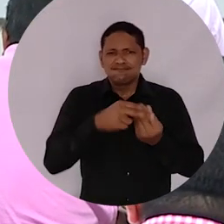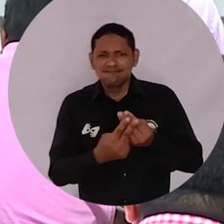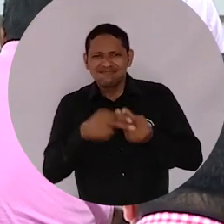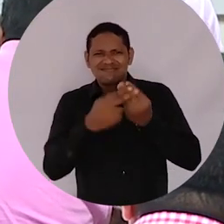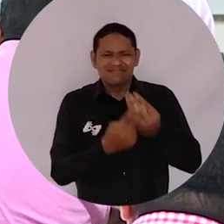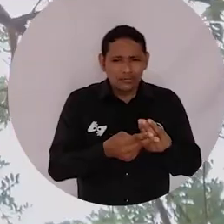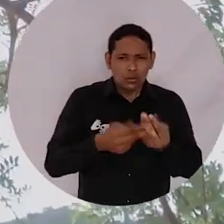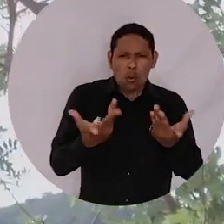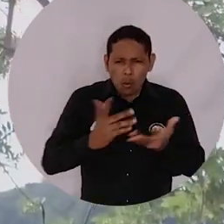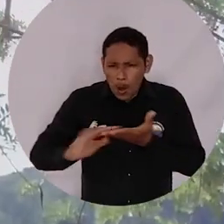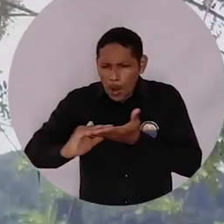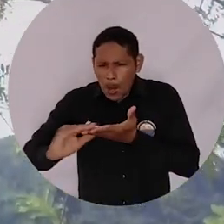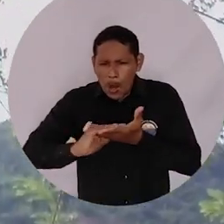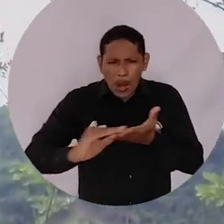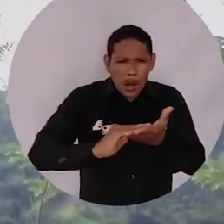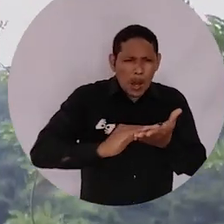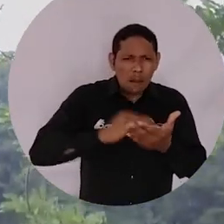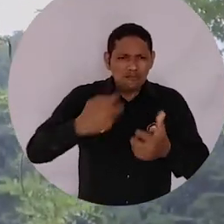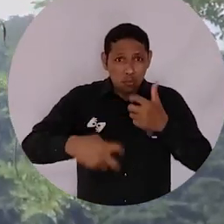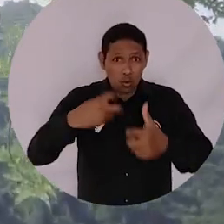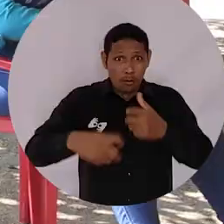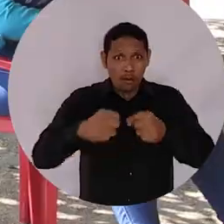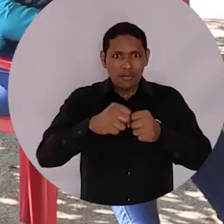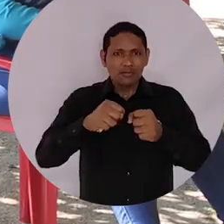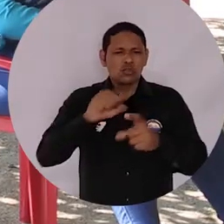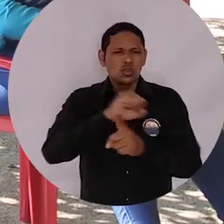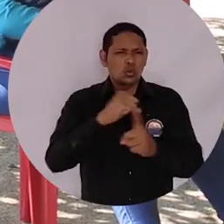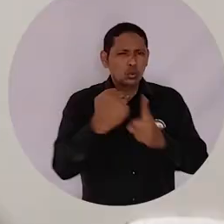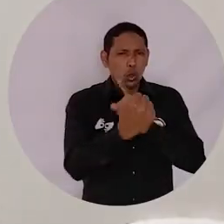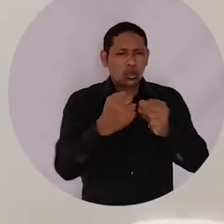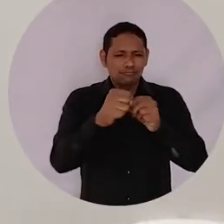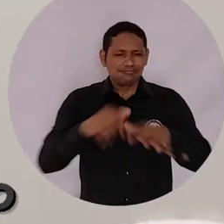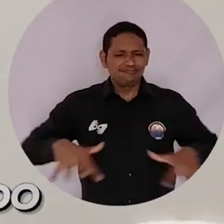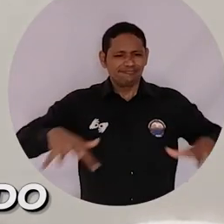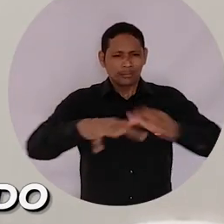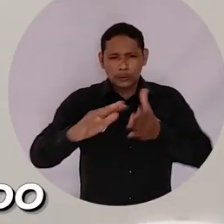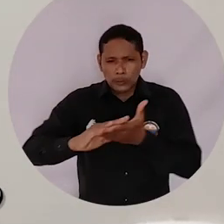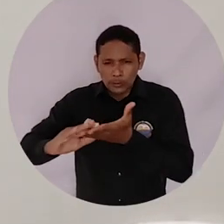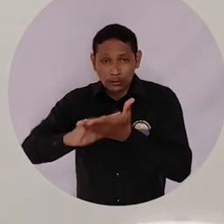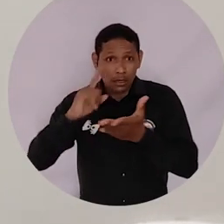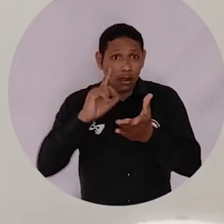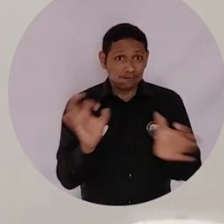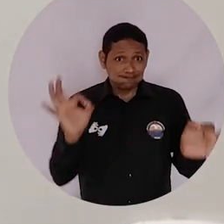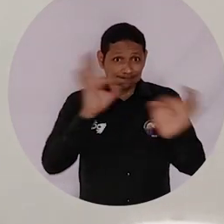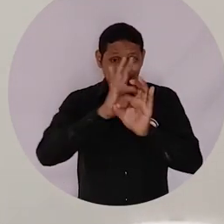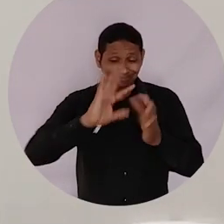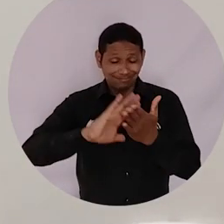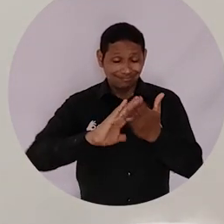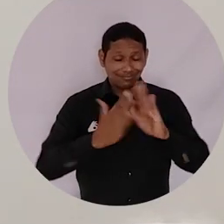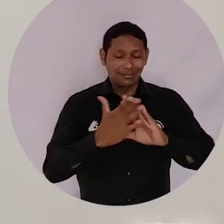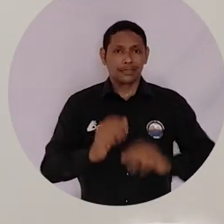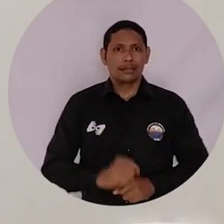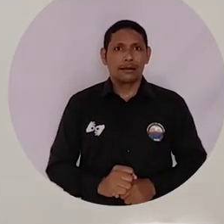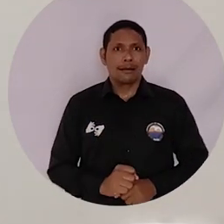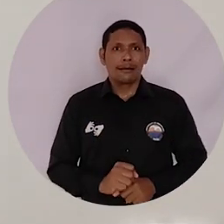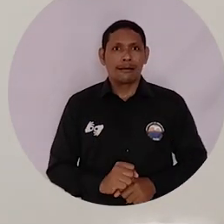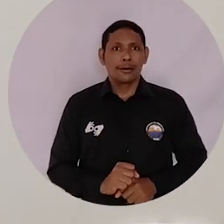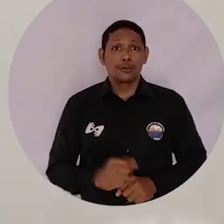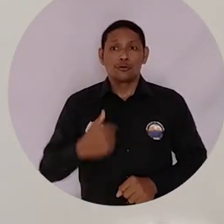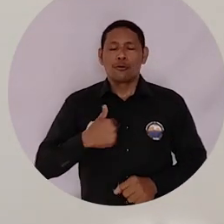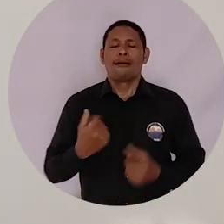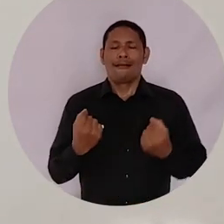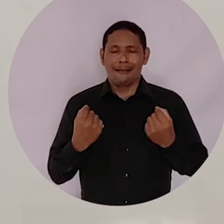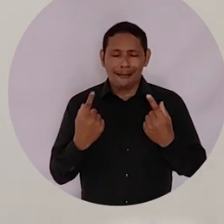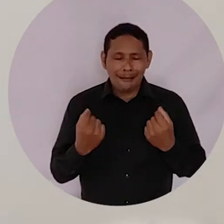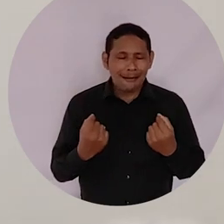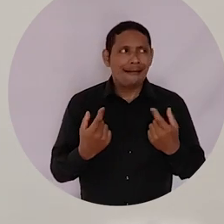territoriales y socioambientales desde el enfoque comunitario. Me acercó y me aproximó a entender las relaciones políticas